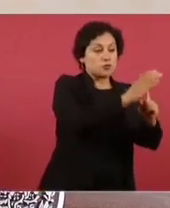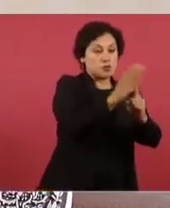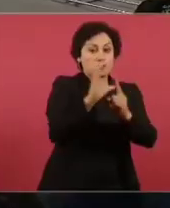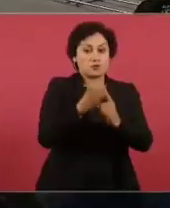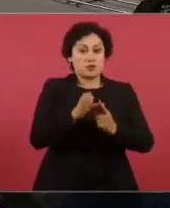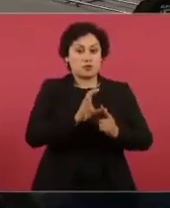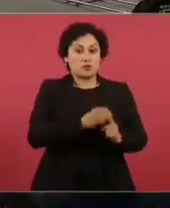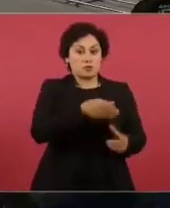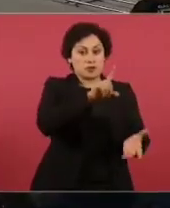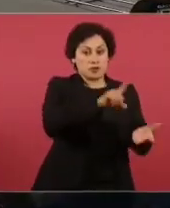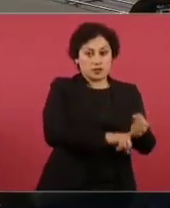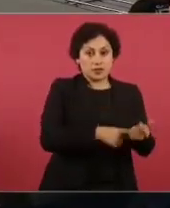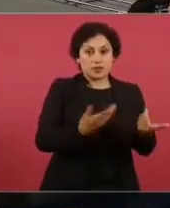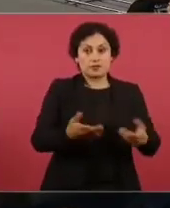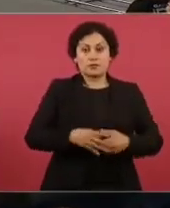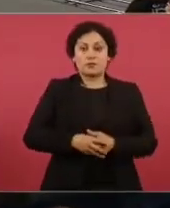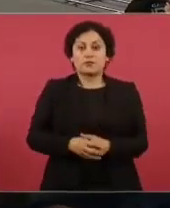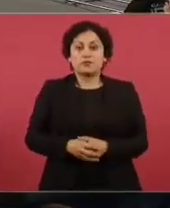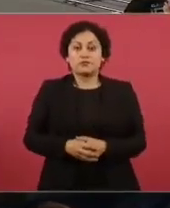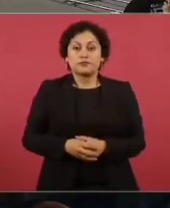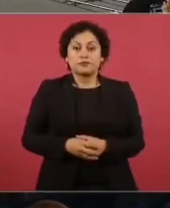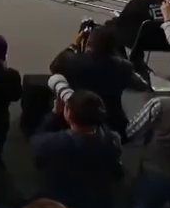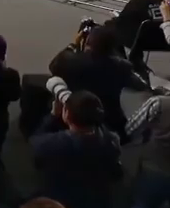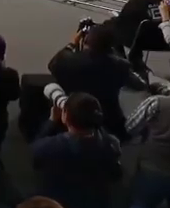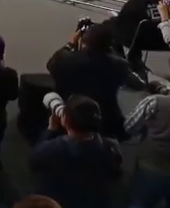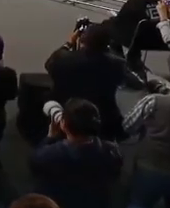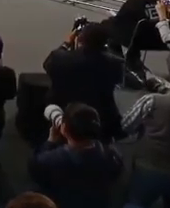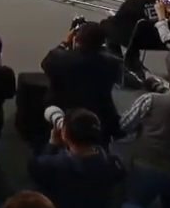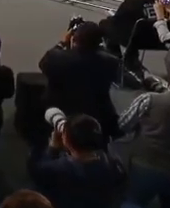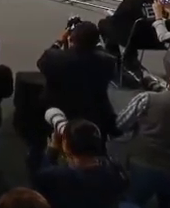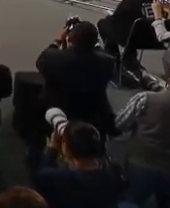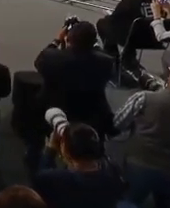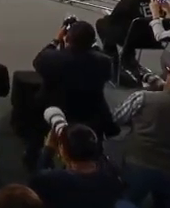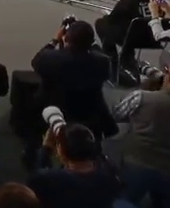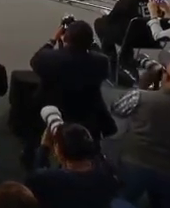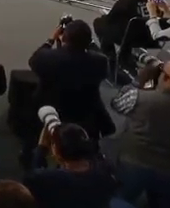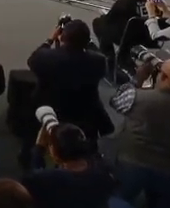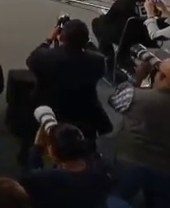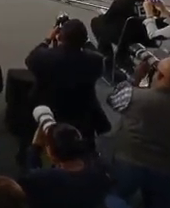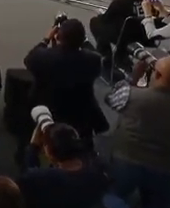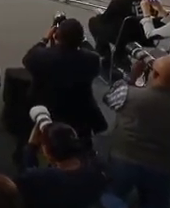de encuesta, de elecciones, los